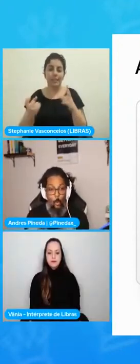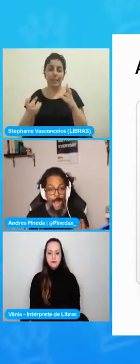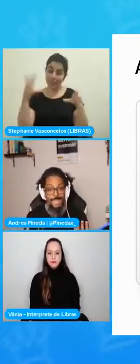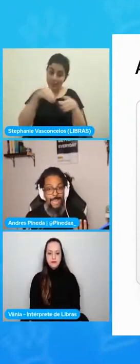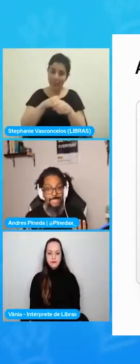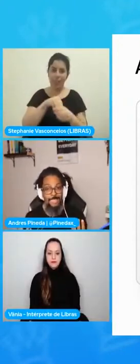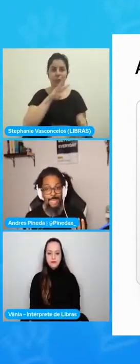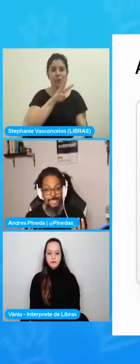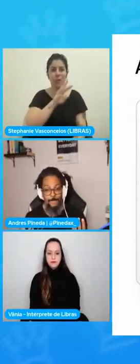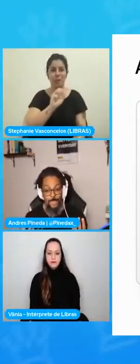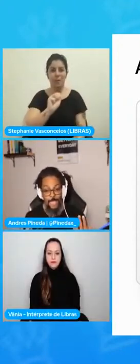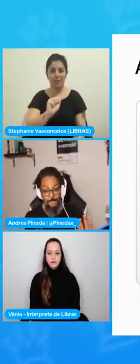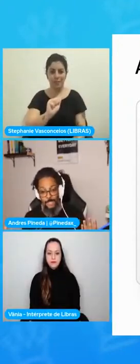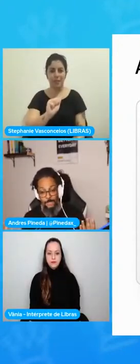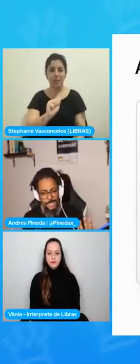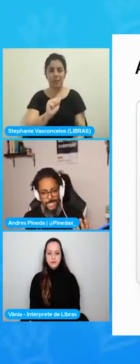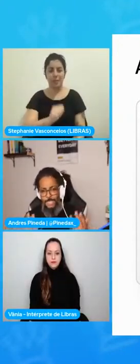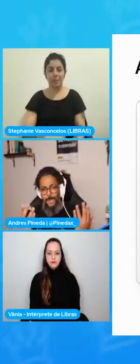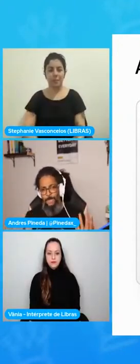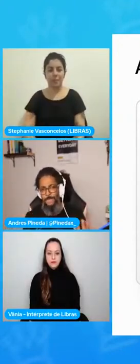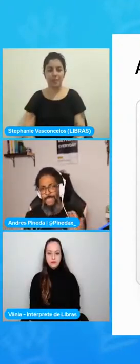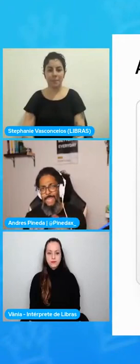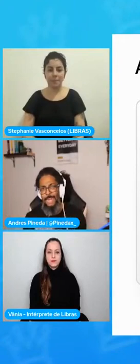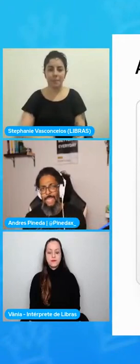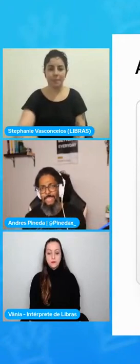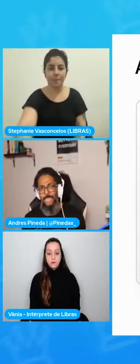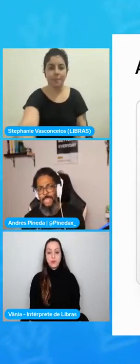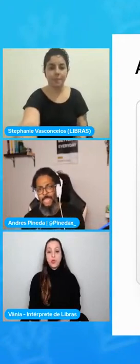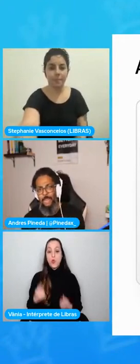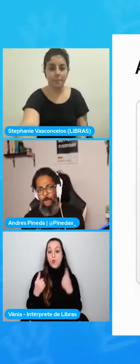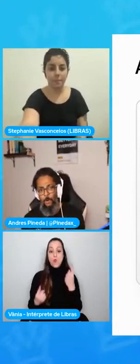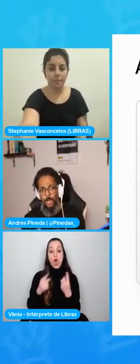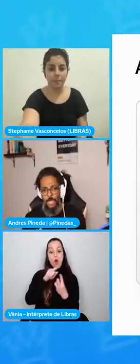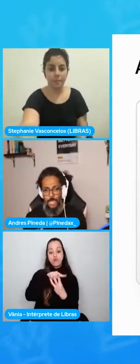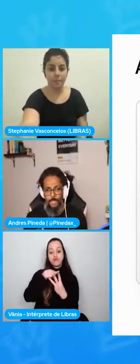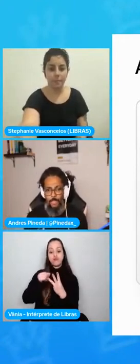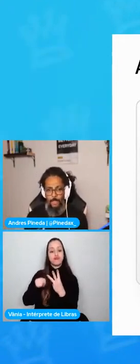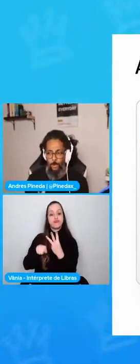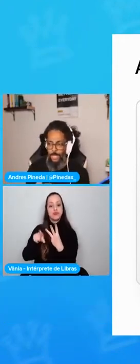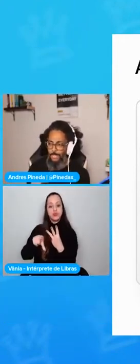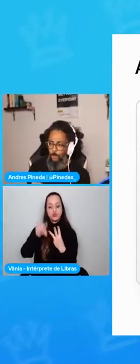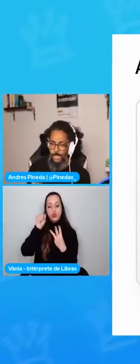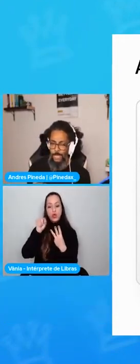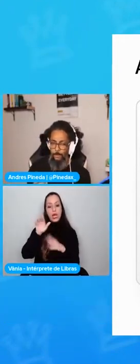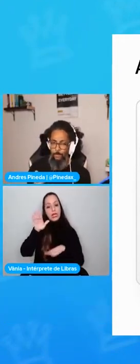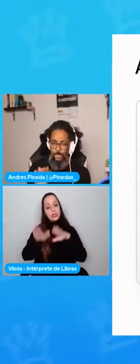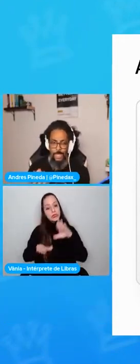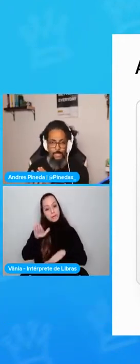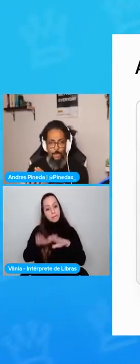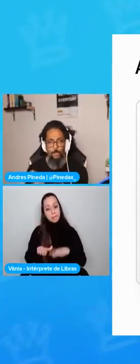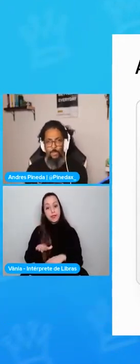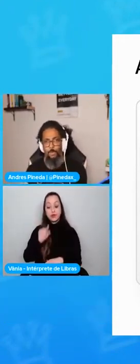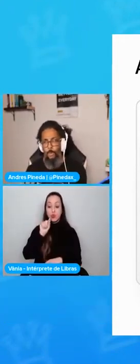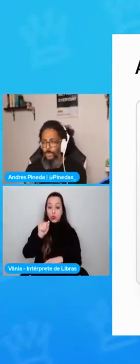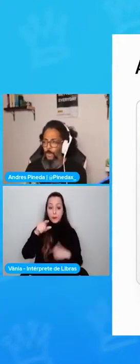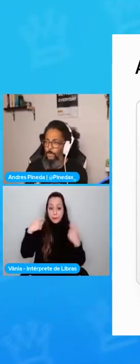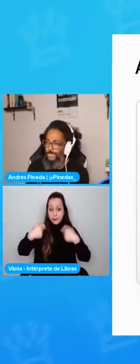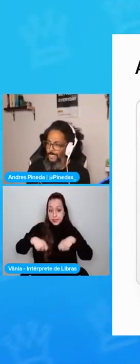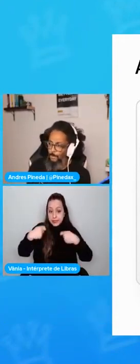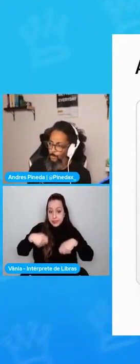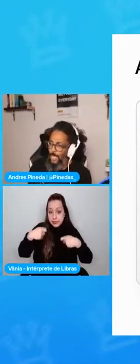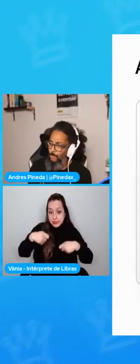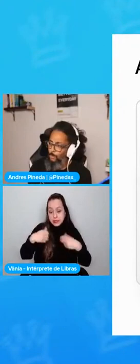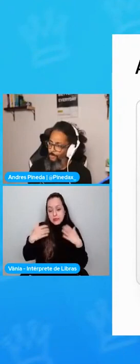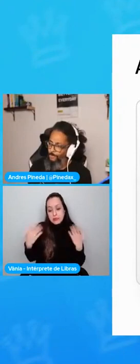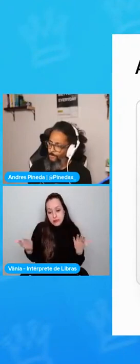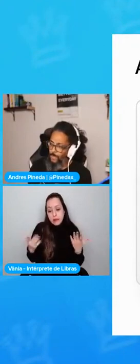¿Cuál de las tres es más eficiente? Va a depender de lo que ustedes como developers